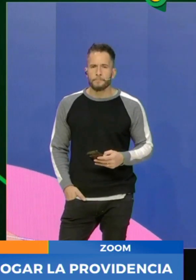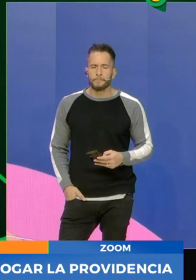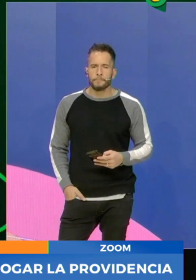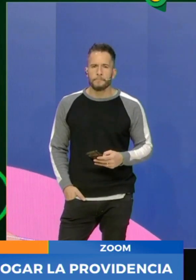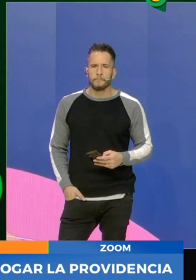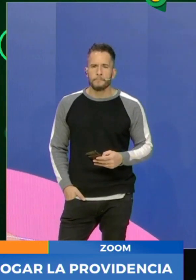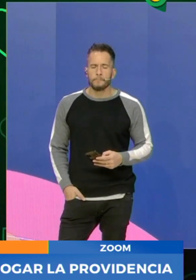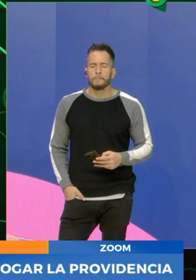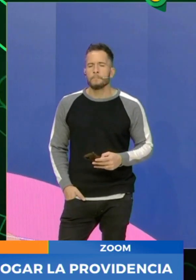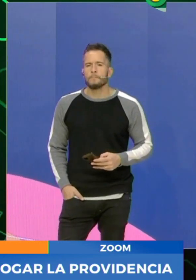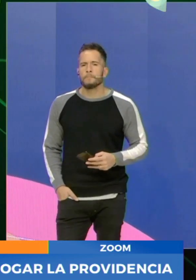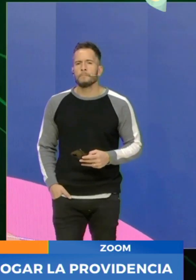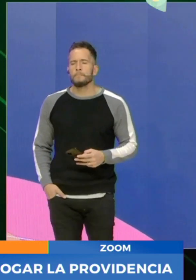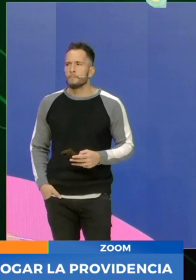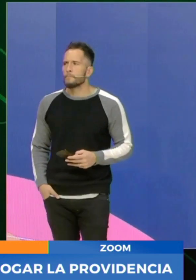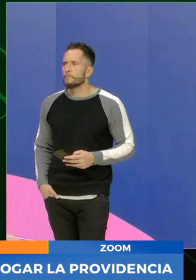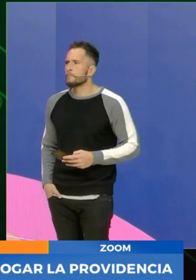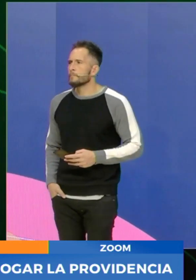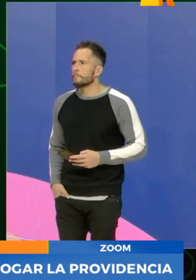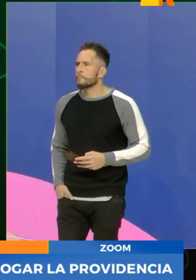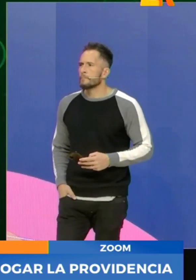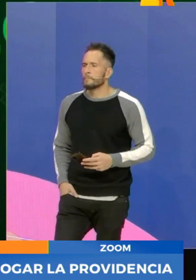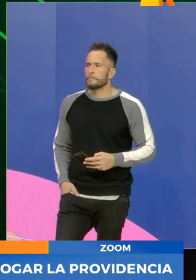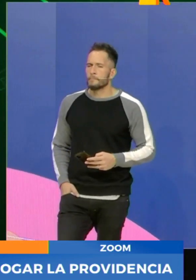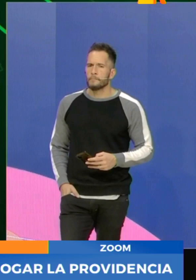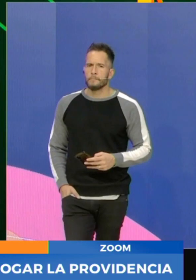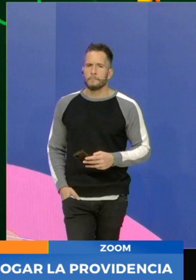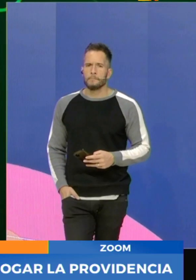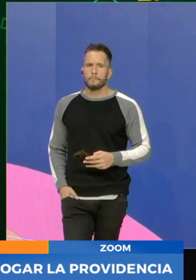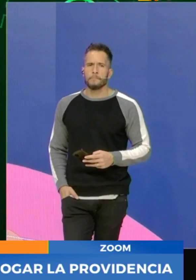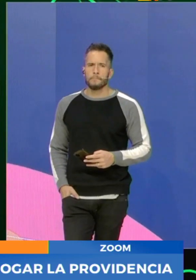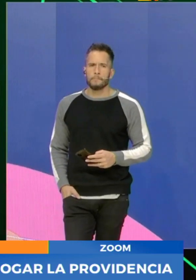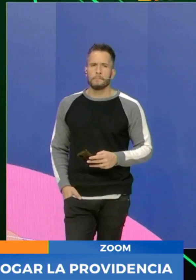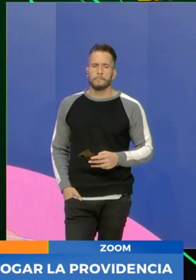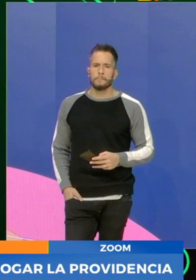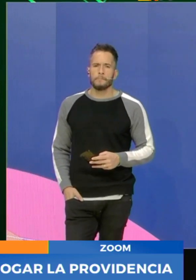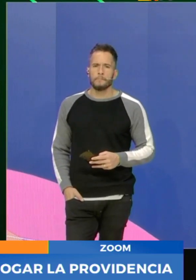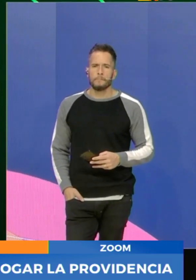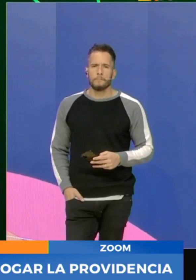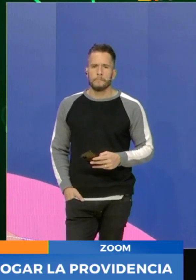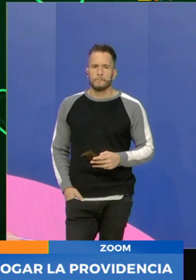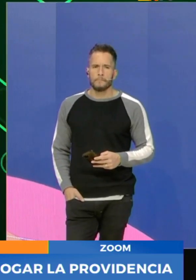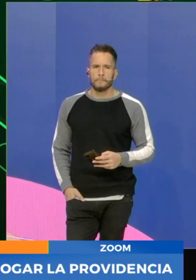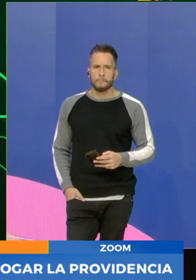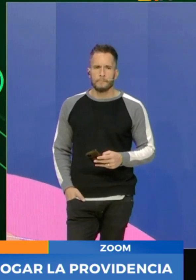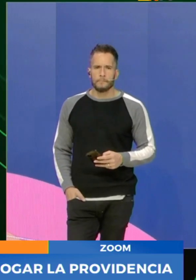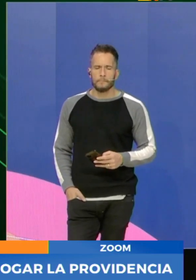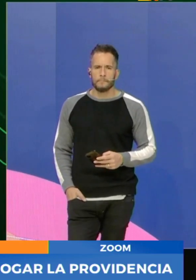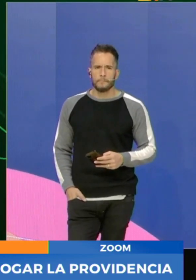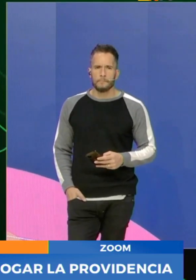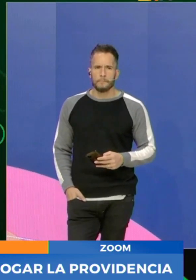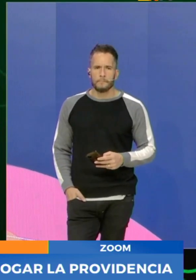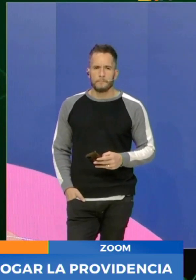Bélgica precisamente, construye el Asilo Gala Providencia. Y para sostenerlo y